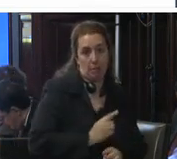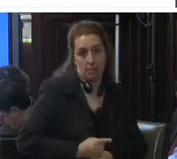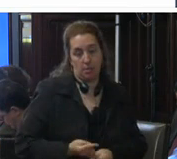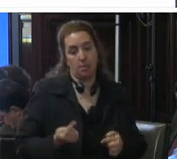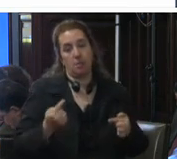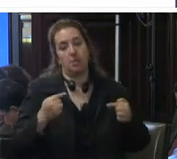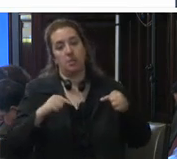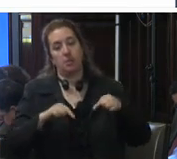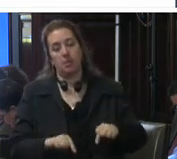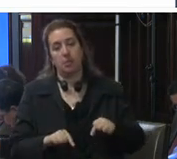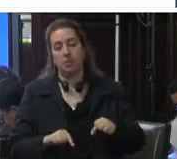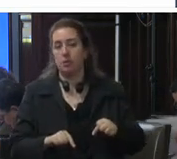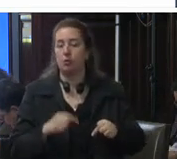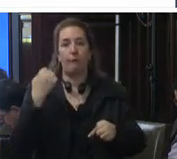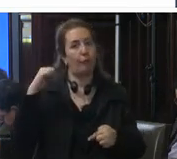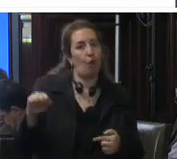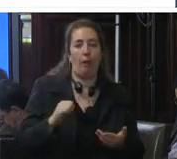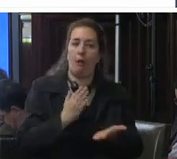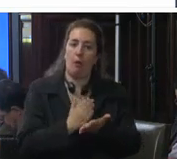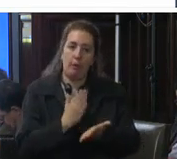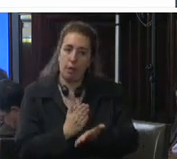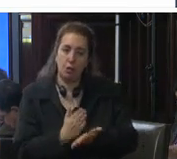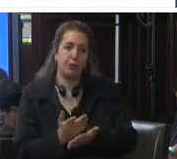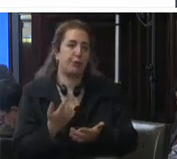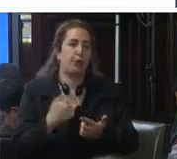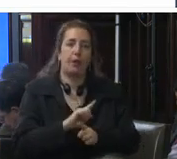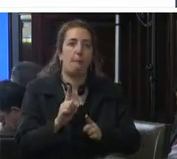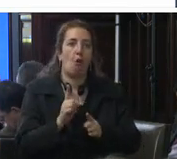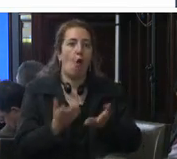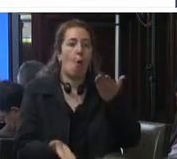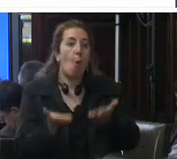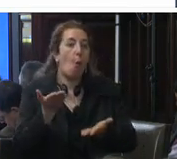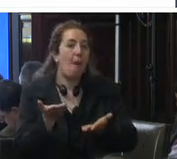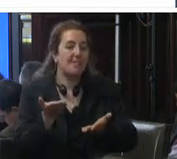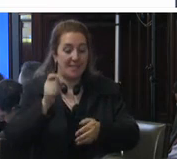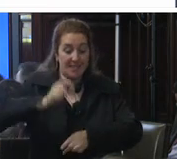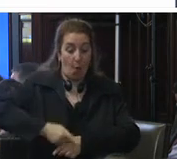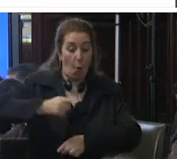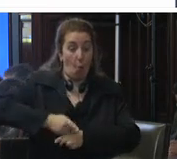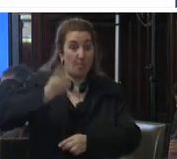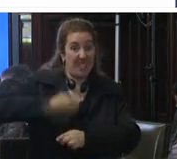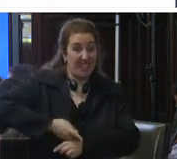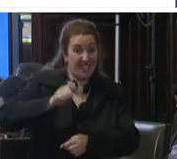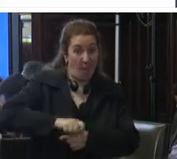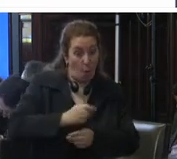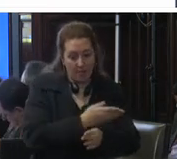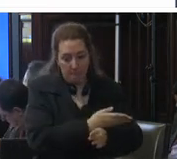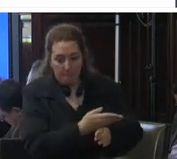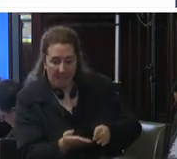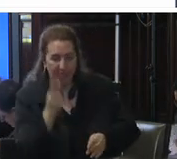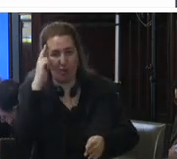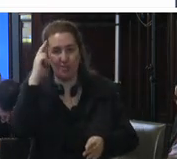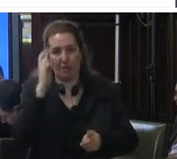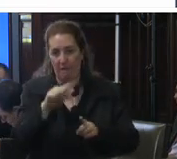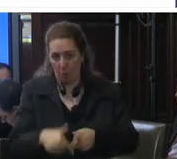efectiva de los derechos así como hacer juzgados a un plazo razonable a la revisión judicial periódica de medidas restrictivas